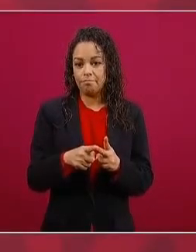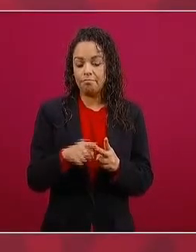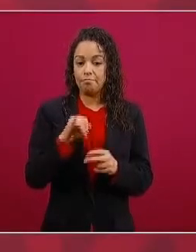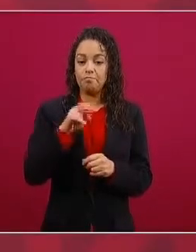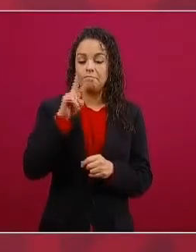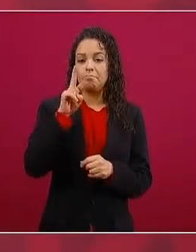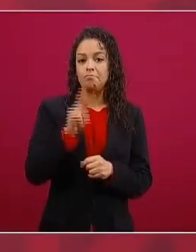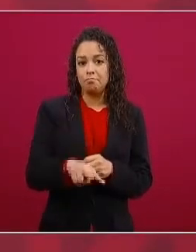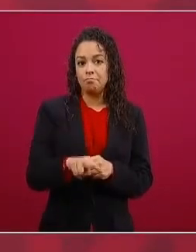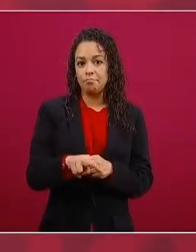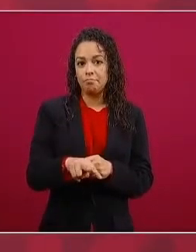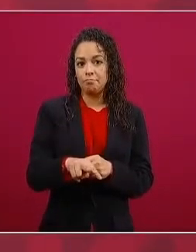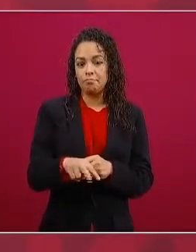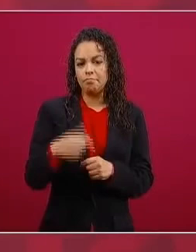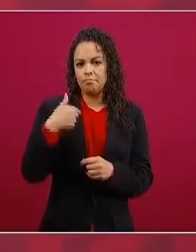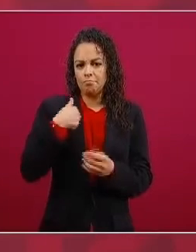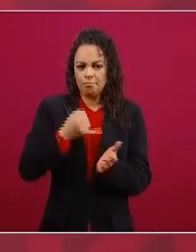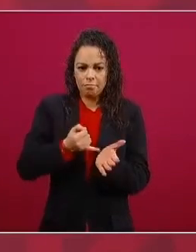rehabilitar